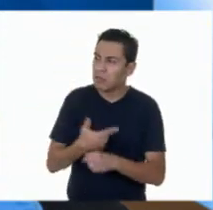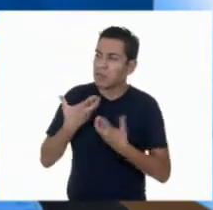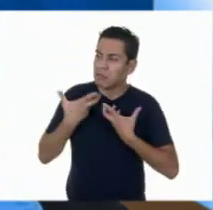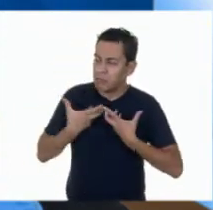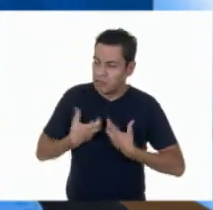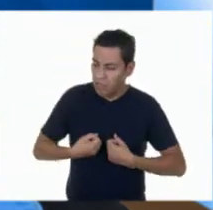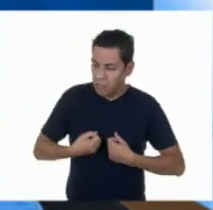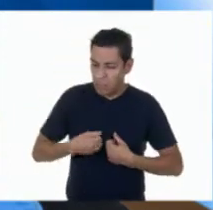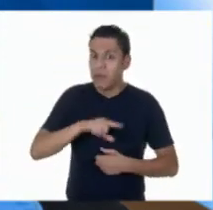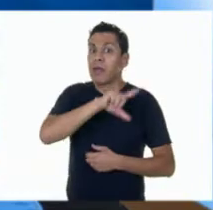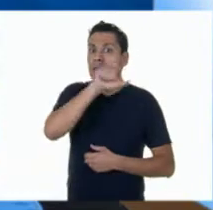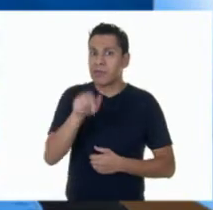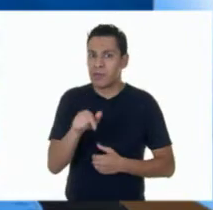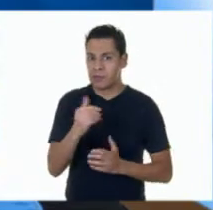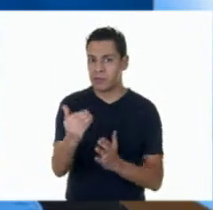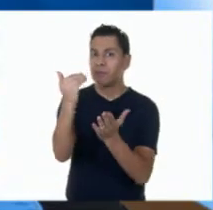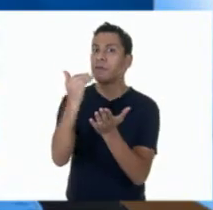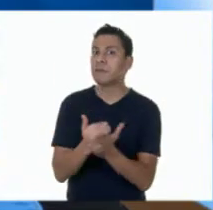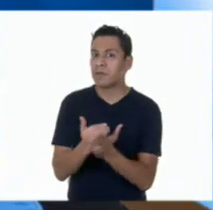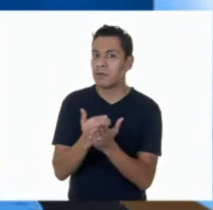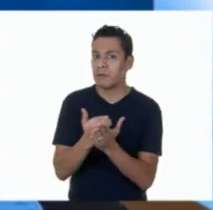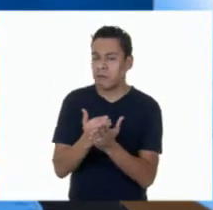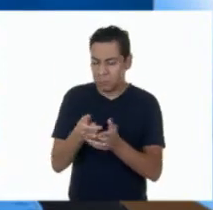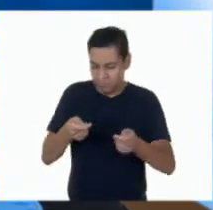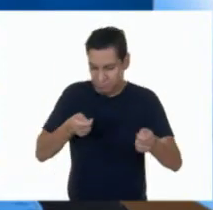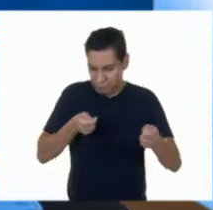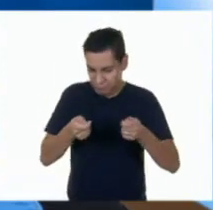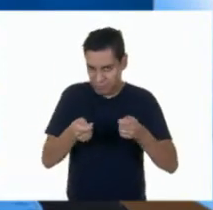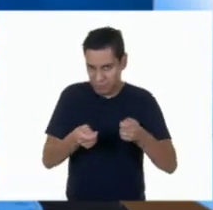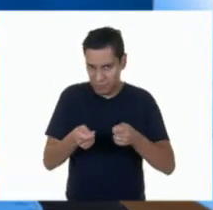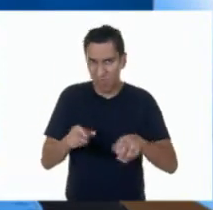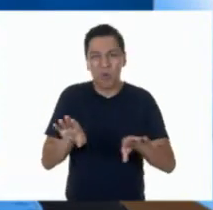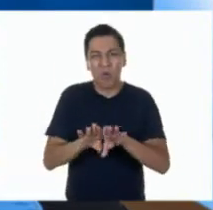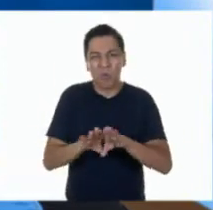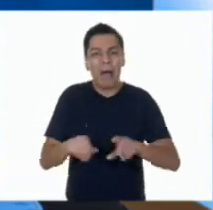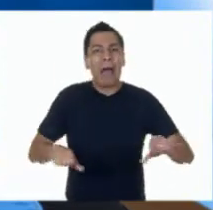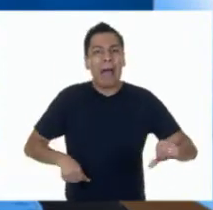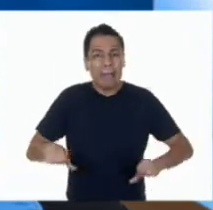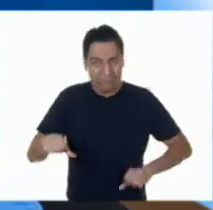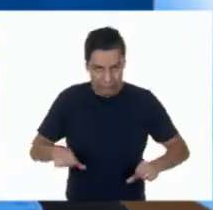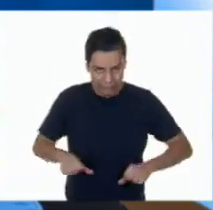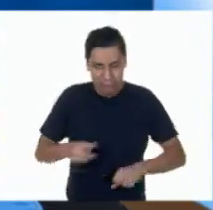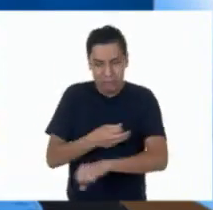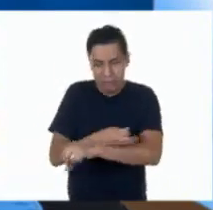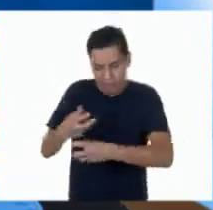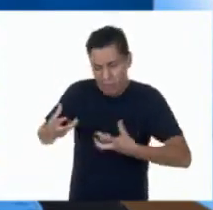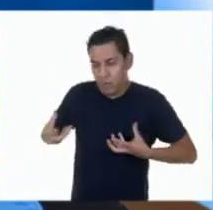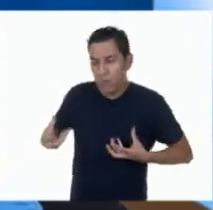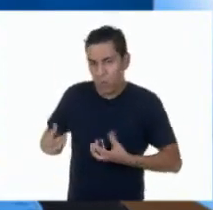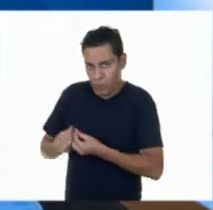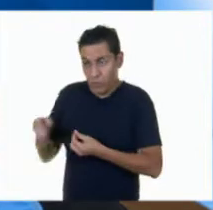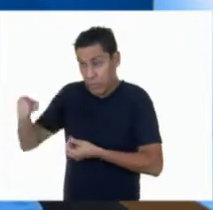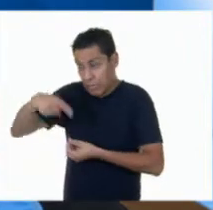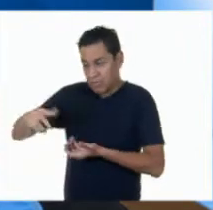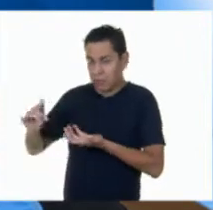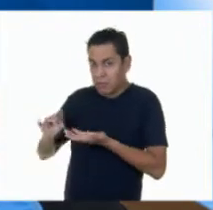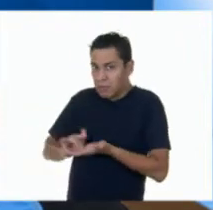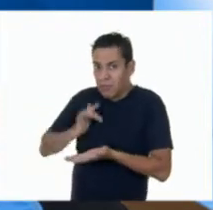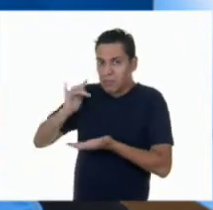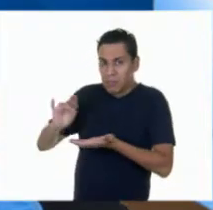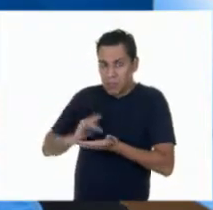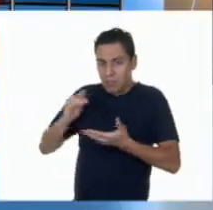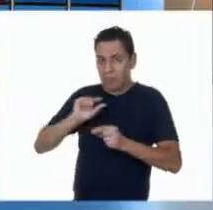poder regularla. Una forma de regularla es realizar diferentes actividades con la familia quienes nos pueden apoyar en momentos como estos.